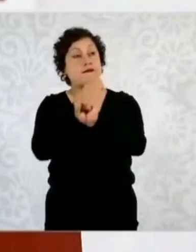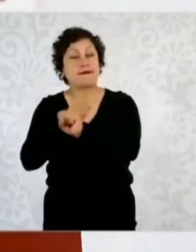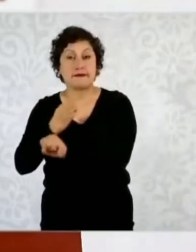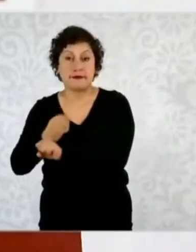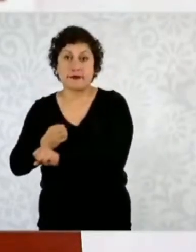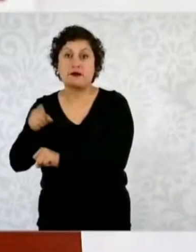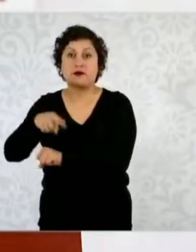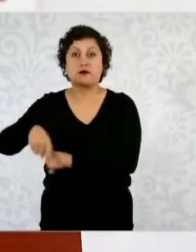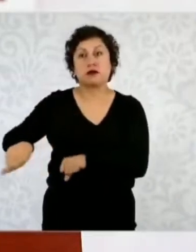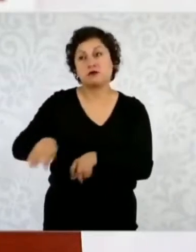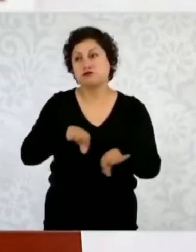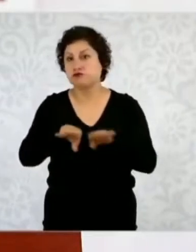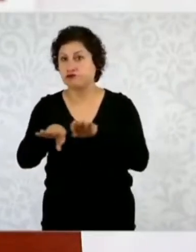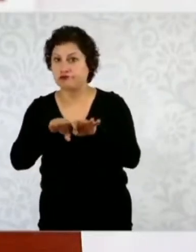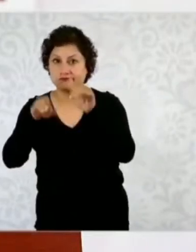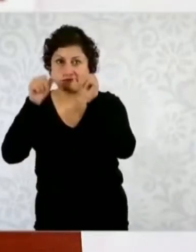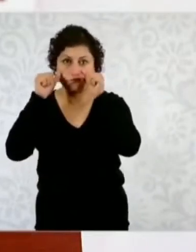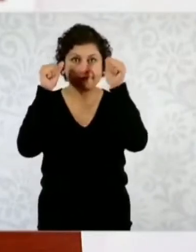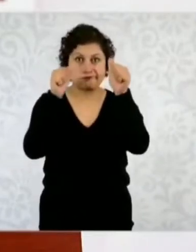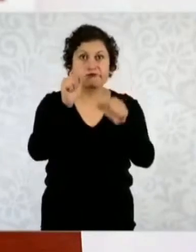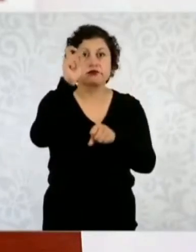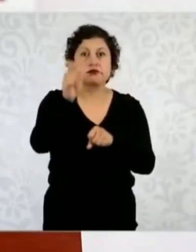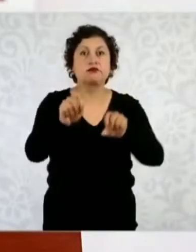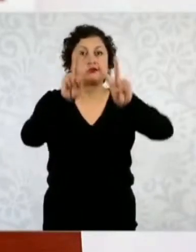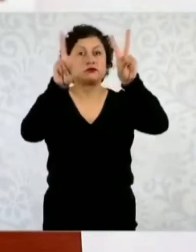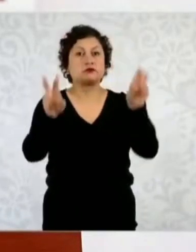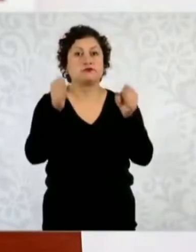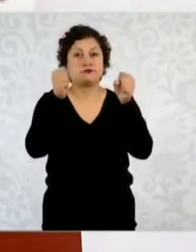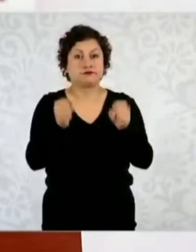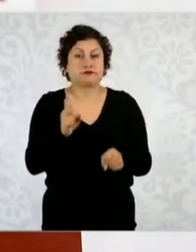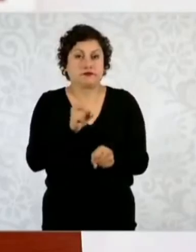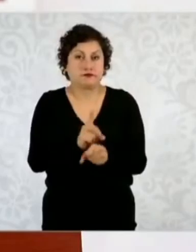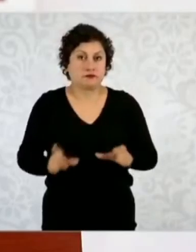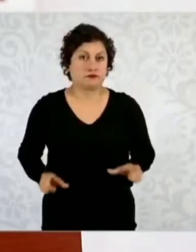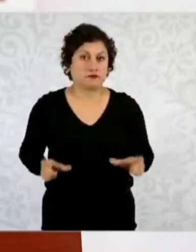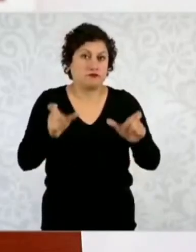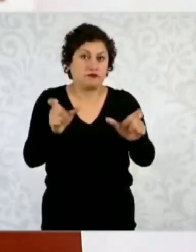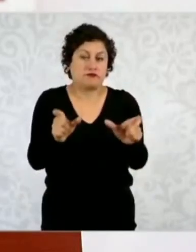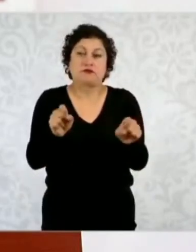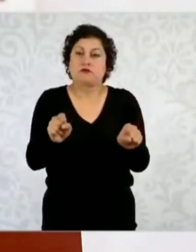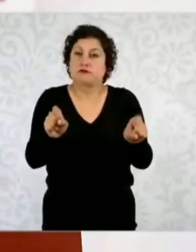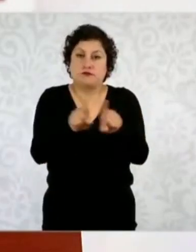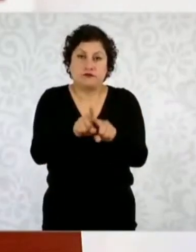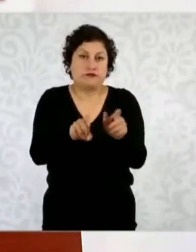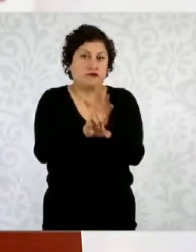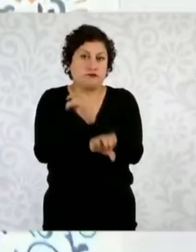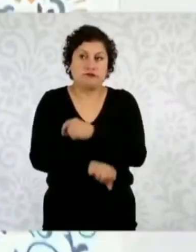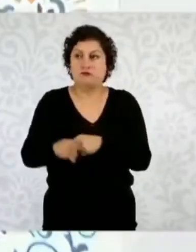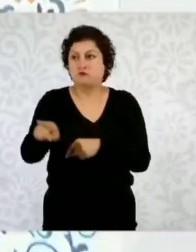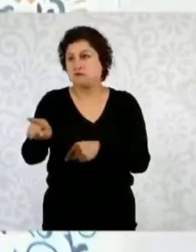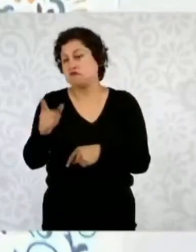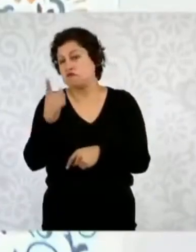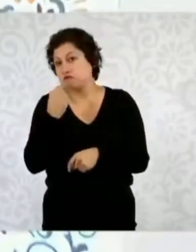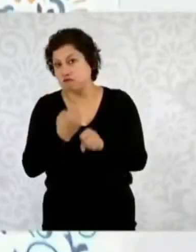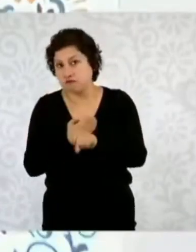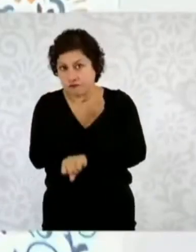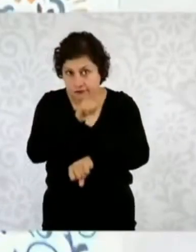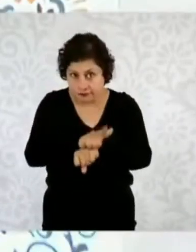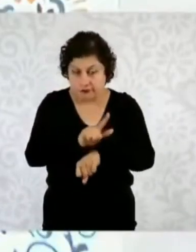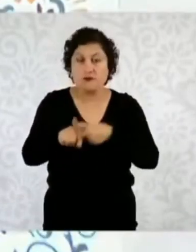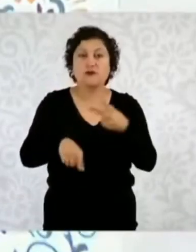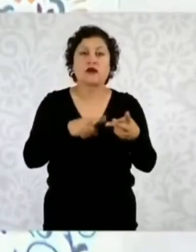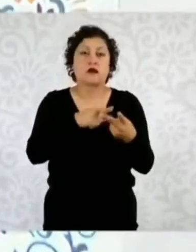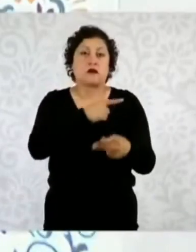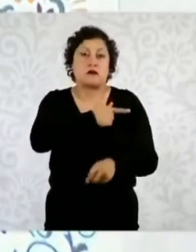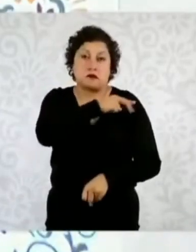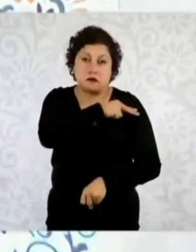seguridad su trabajo, como la Guardia Nacional o las policías estatales o la propia Secretaría